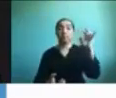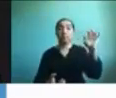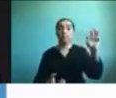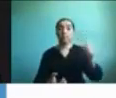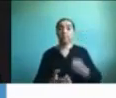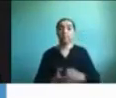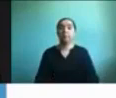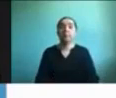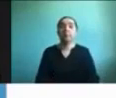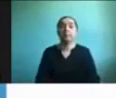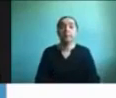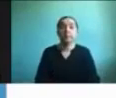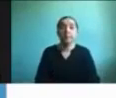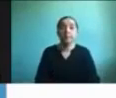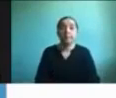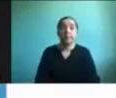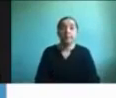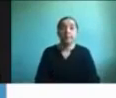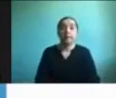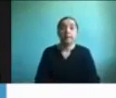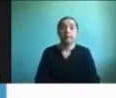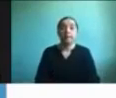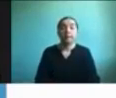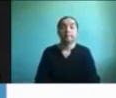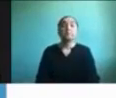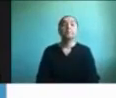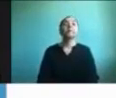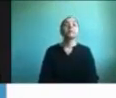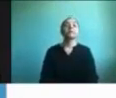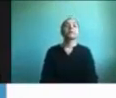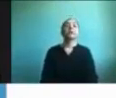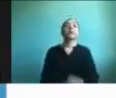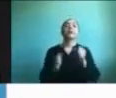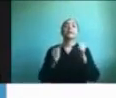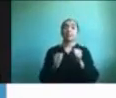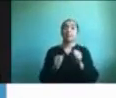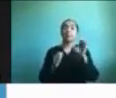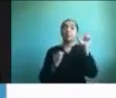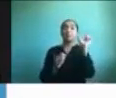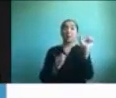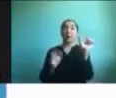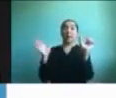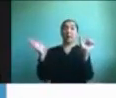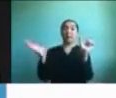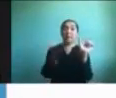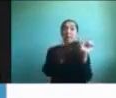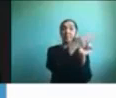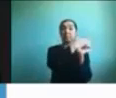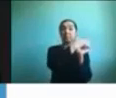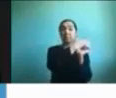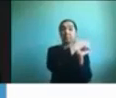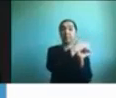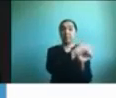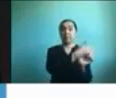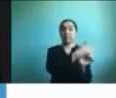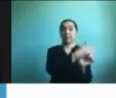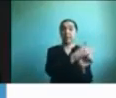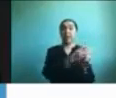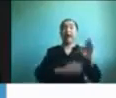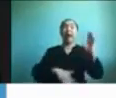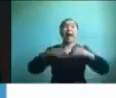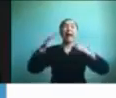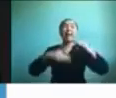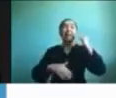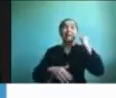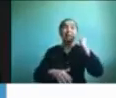podemos evitar también que aparezca la palabra a veces los niños presionan mucho el teclado entonces también